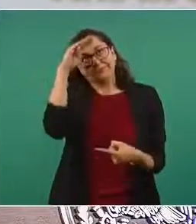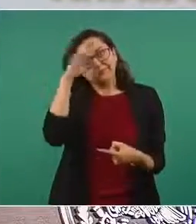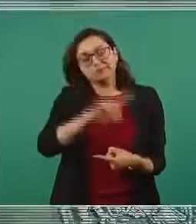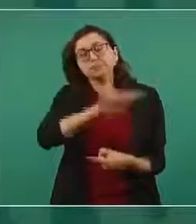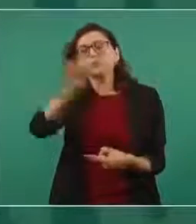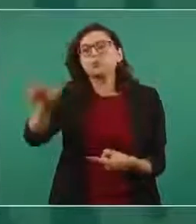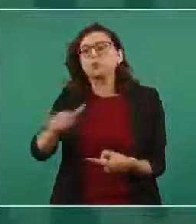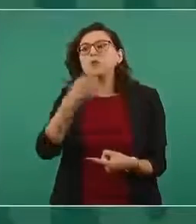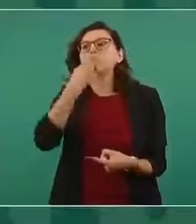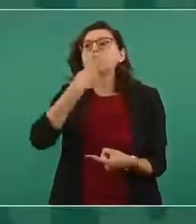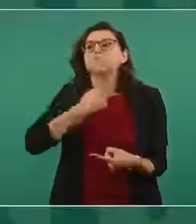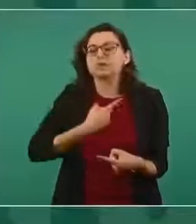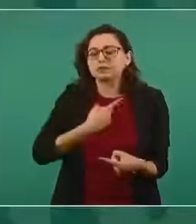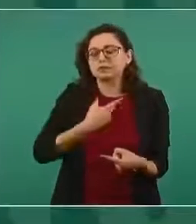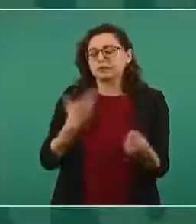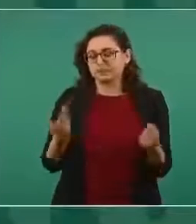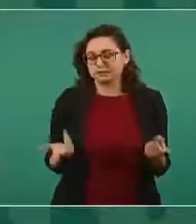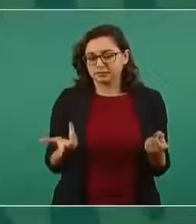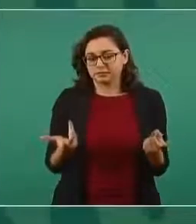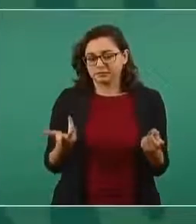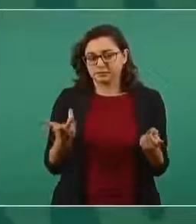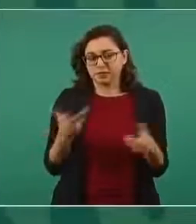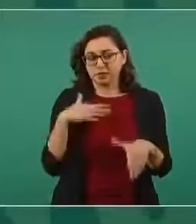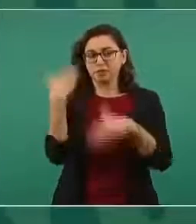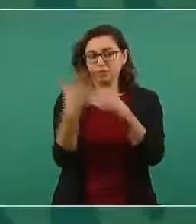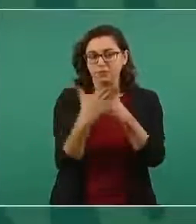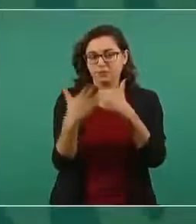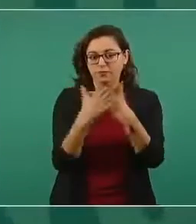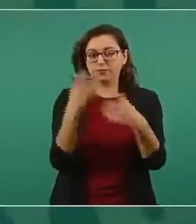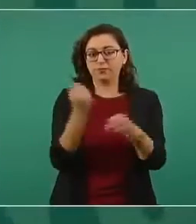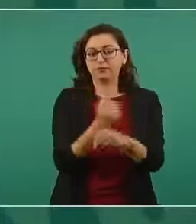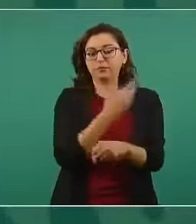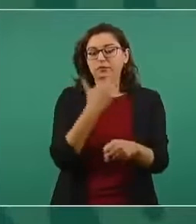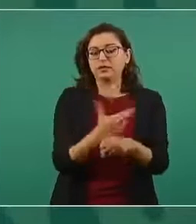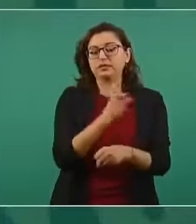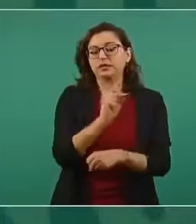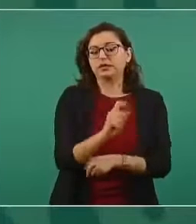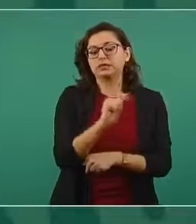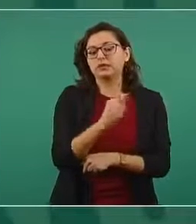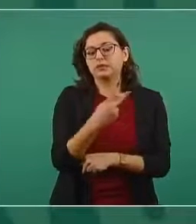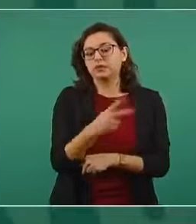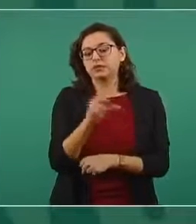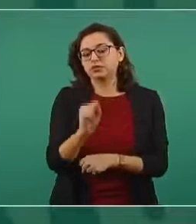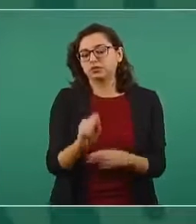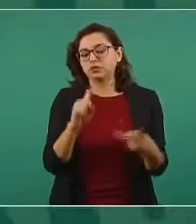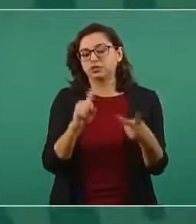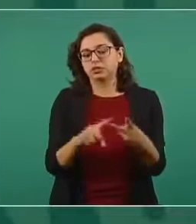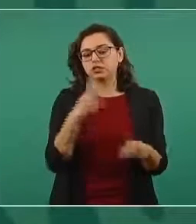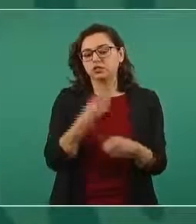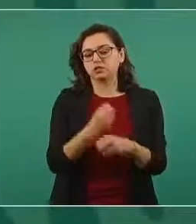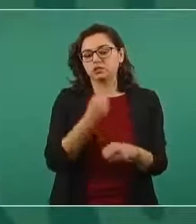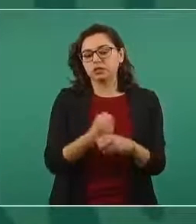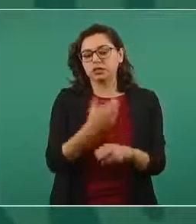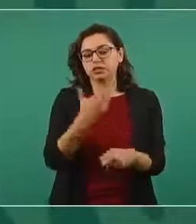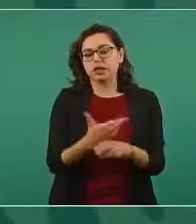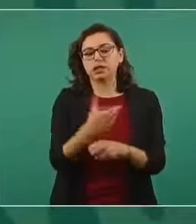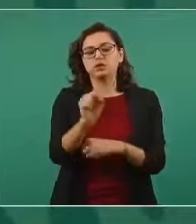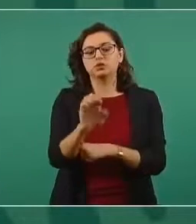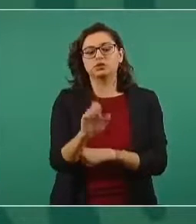les van a ir a ver la secretaria del trabajo el subsecretario Encinas